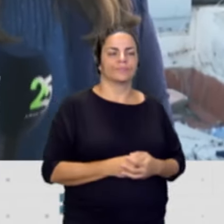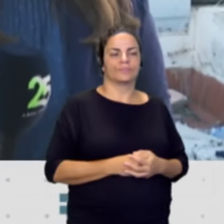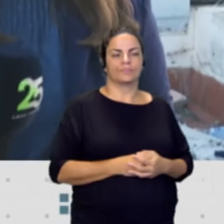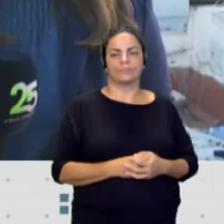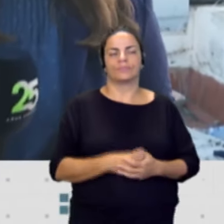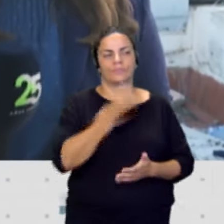Buenos días, Pilar.